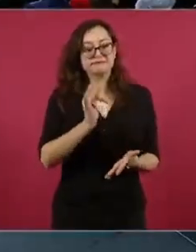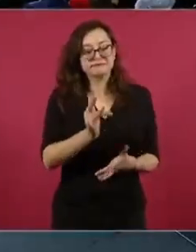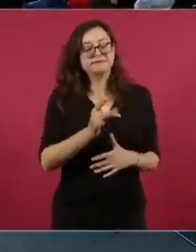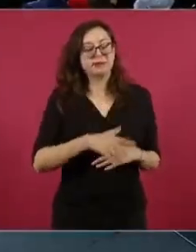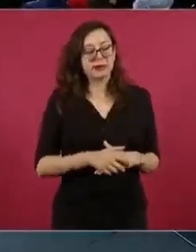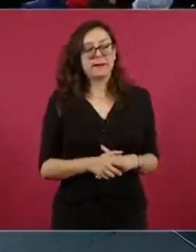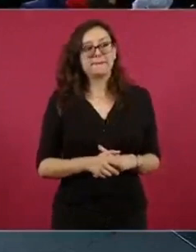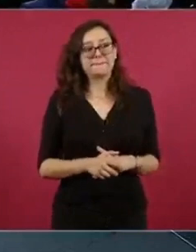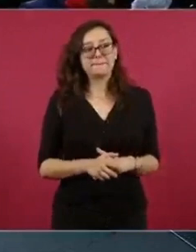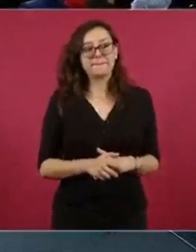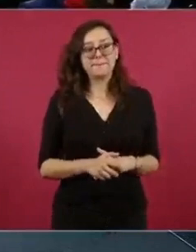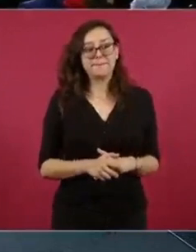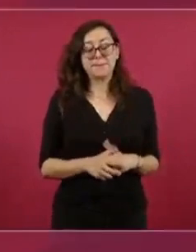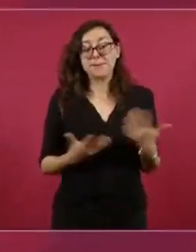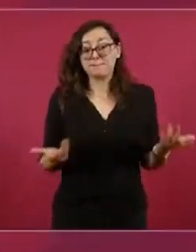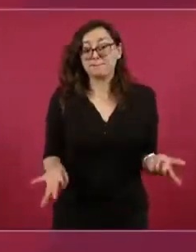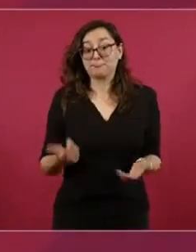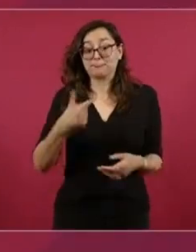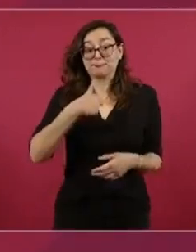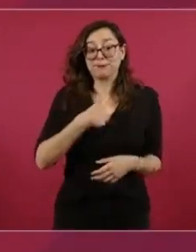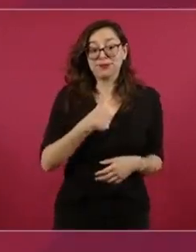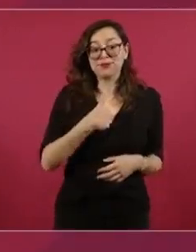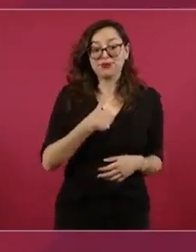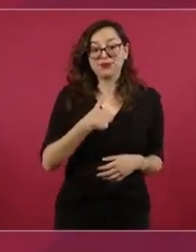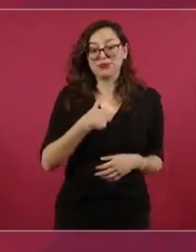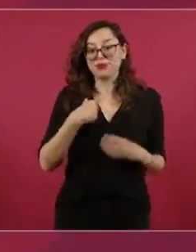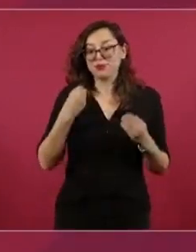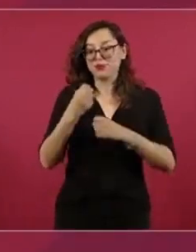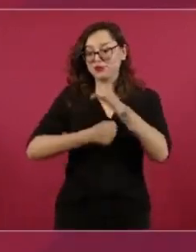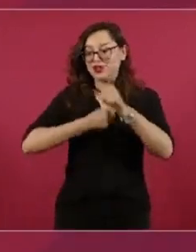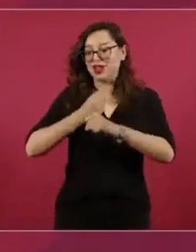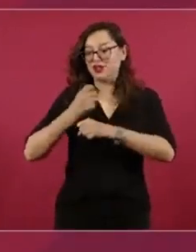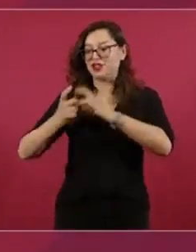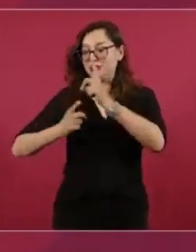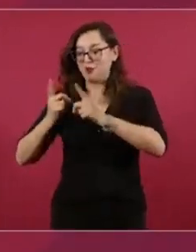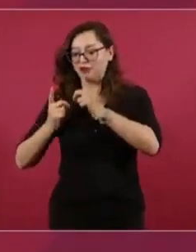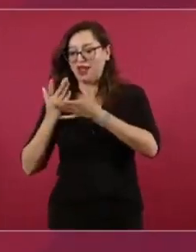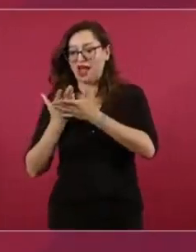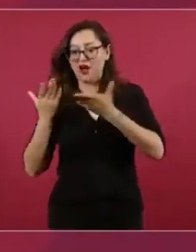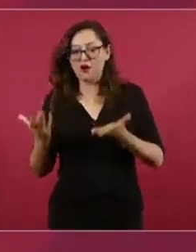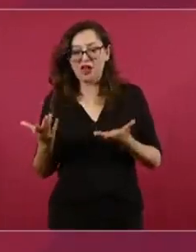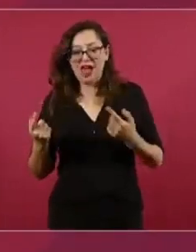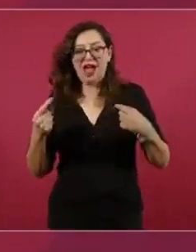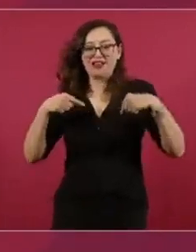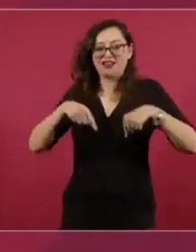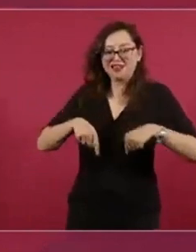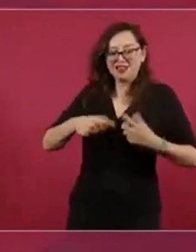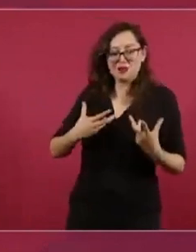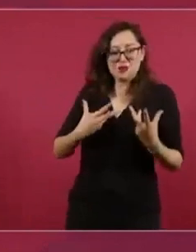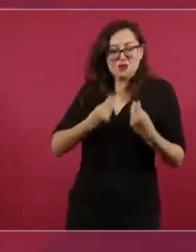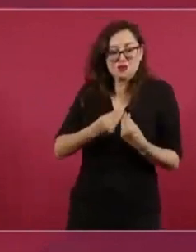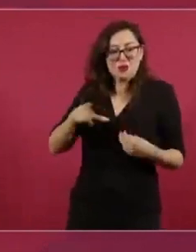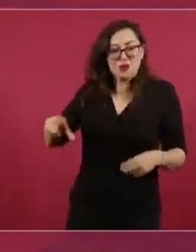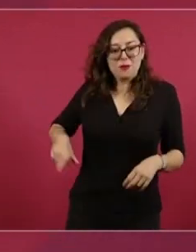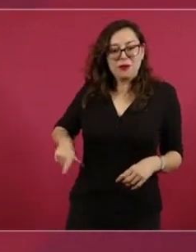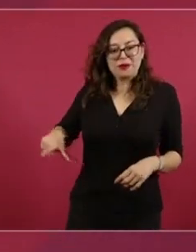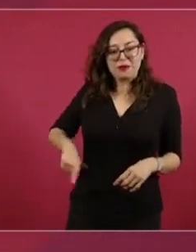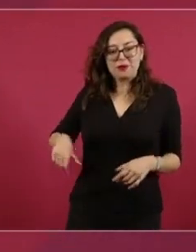estuve de aquel lado y darme la oportunidad de trabajar junto contigo en este gobierno, de tener esta